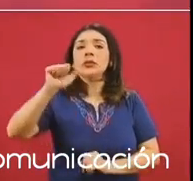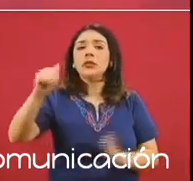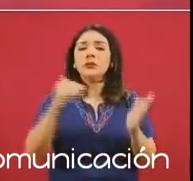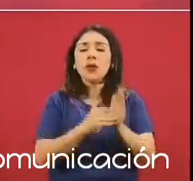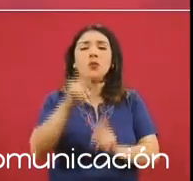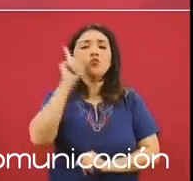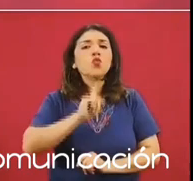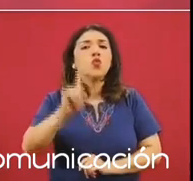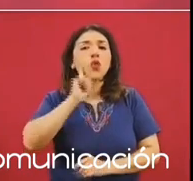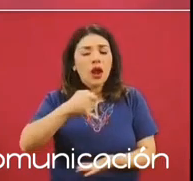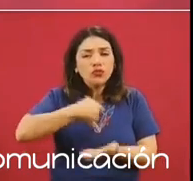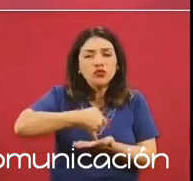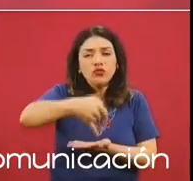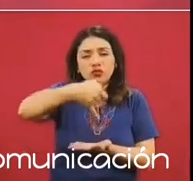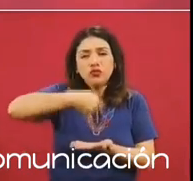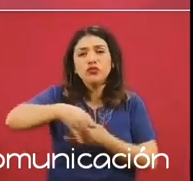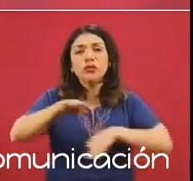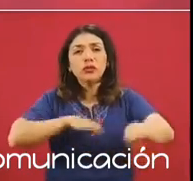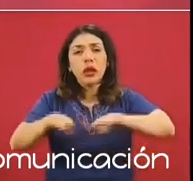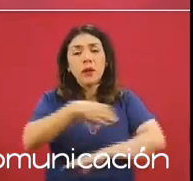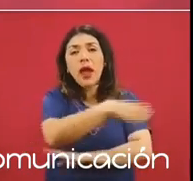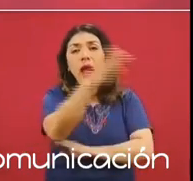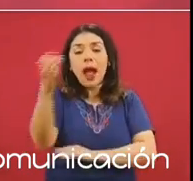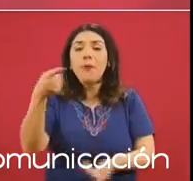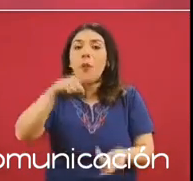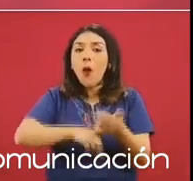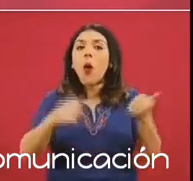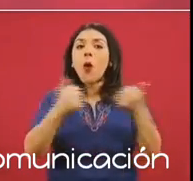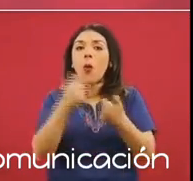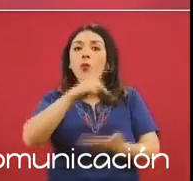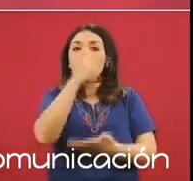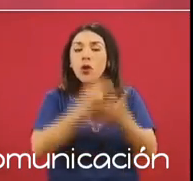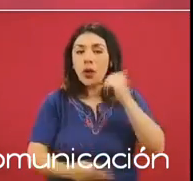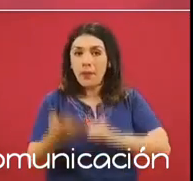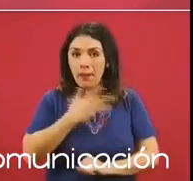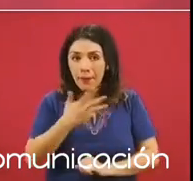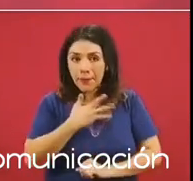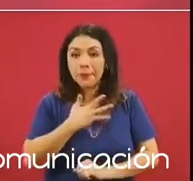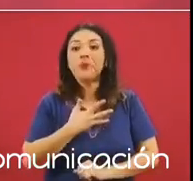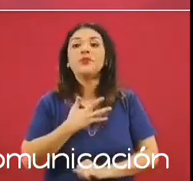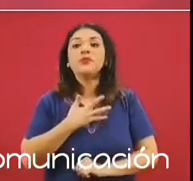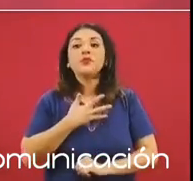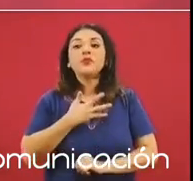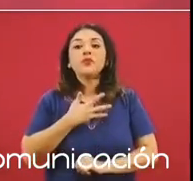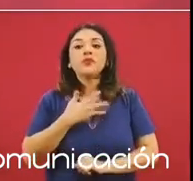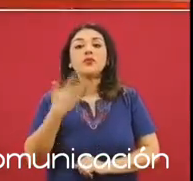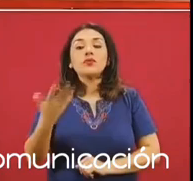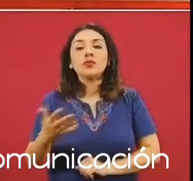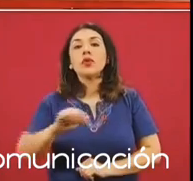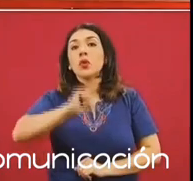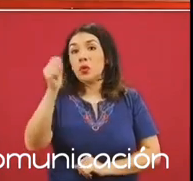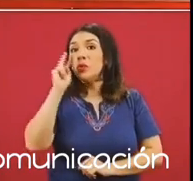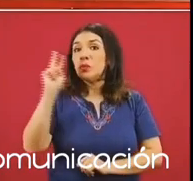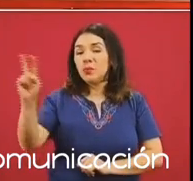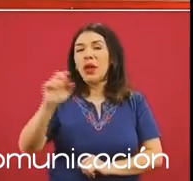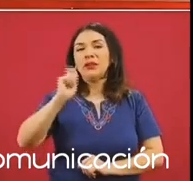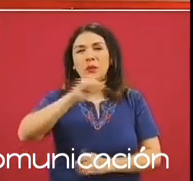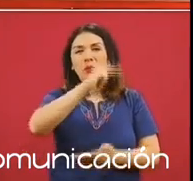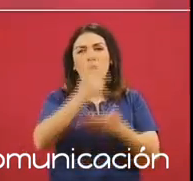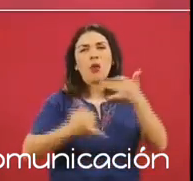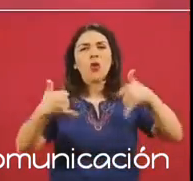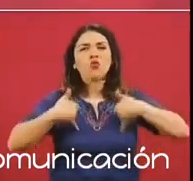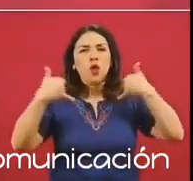campesinas que forman parte de Sembrando Vida. En el caso, y lo veremos, pero de jóvenes